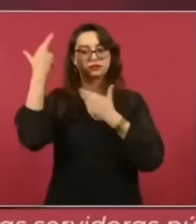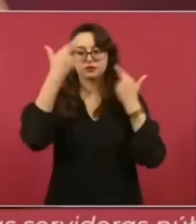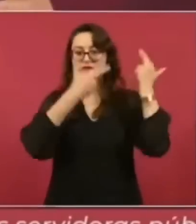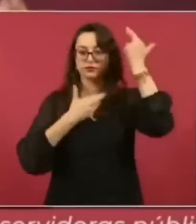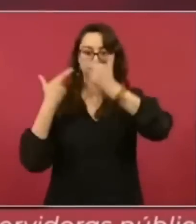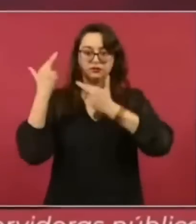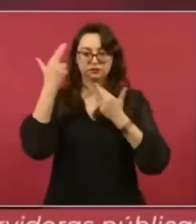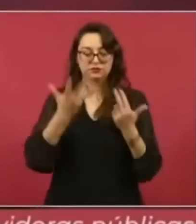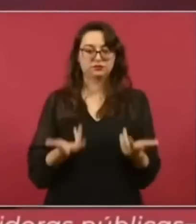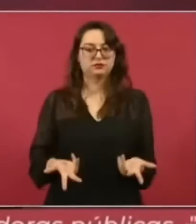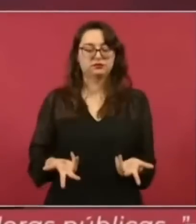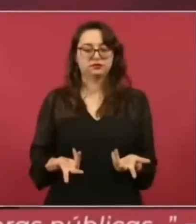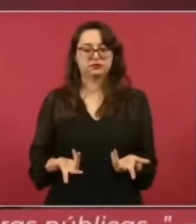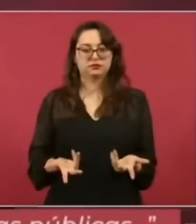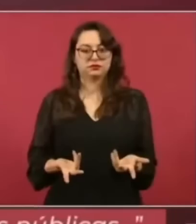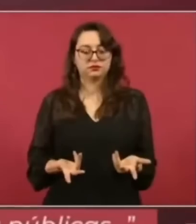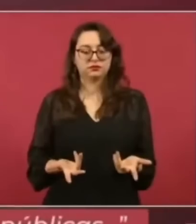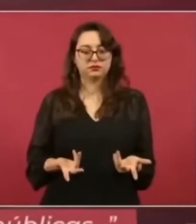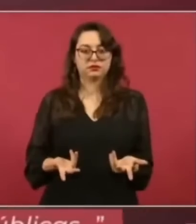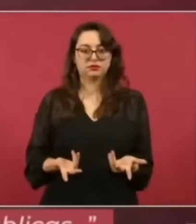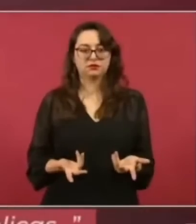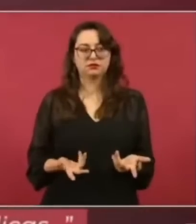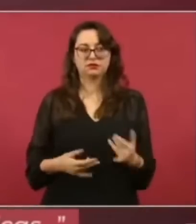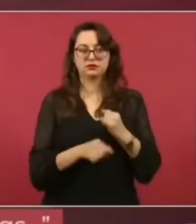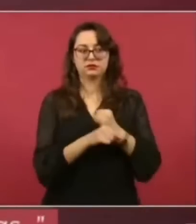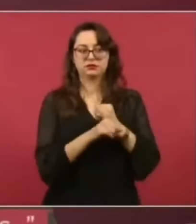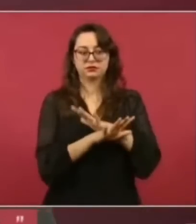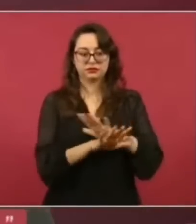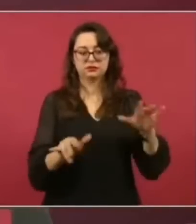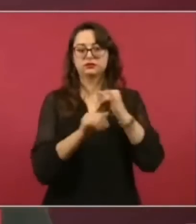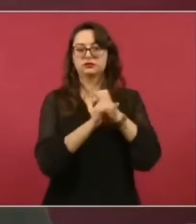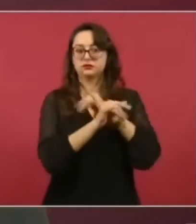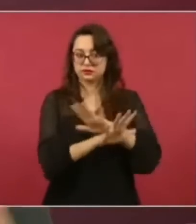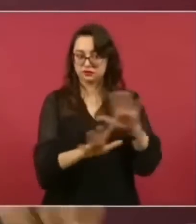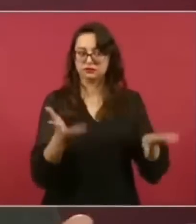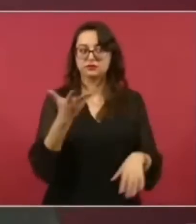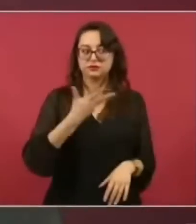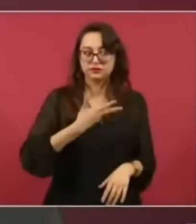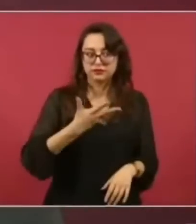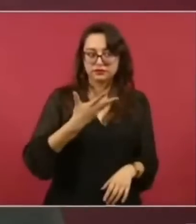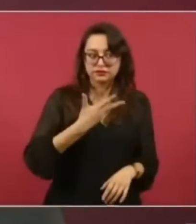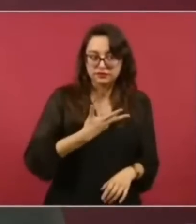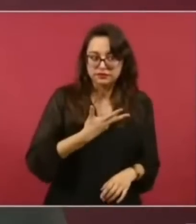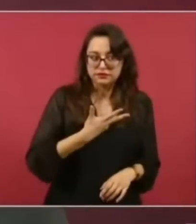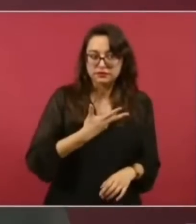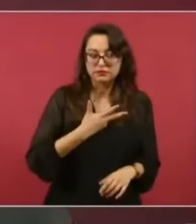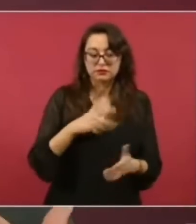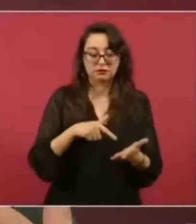usan mucha información con propósitos